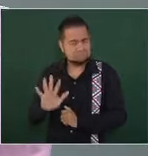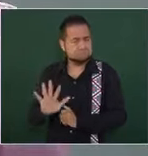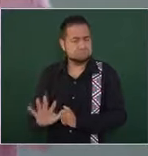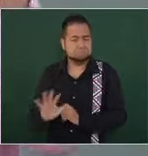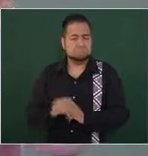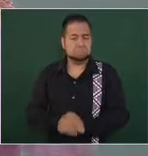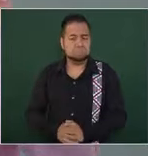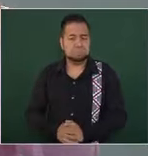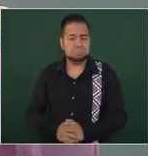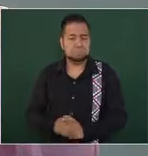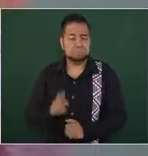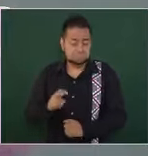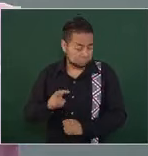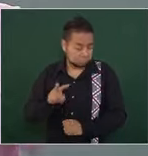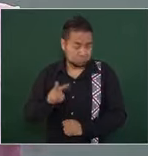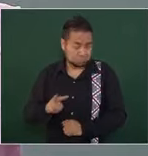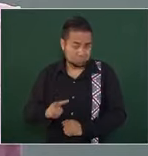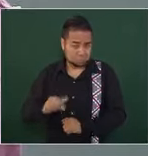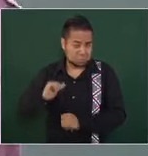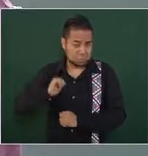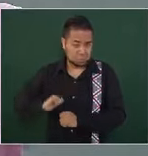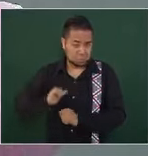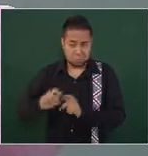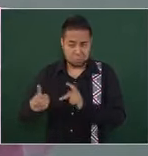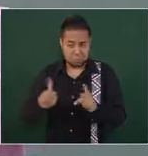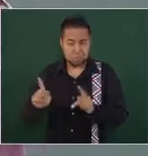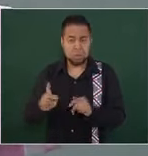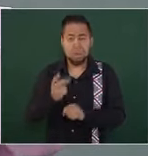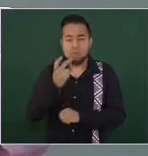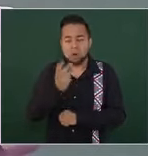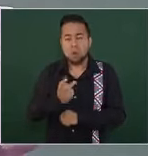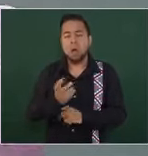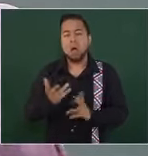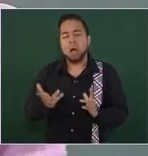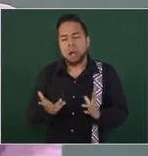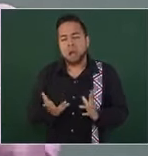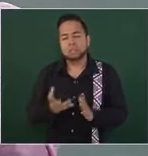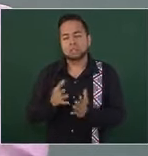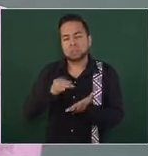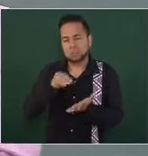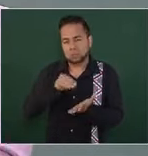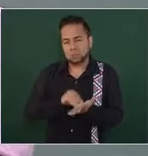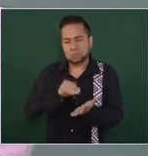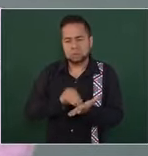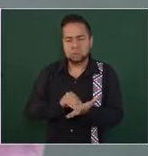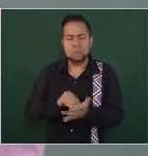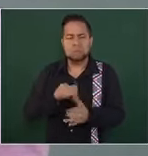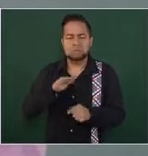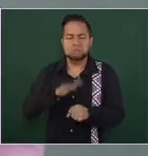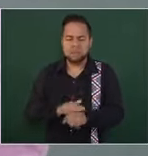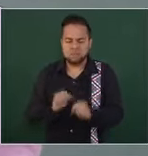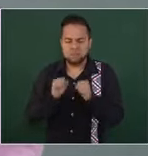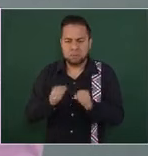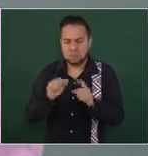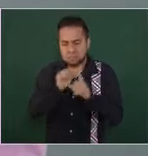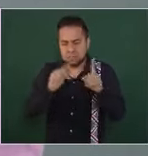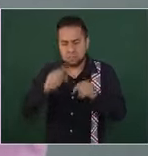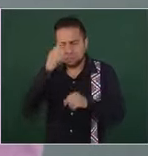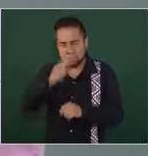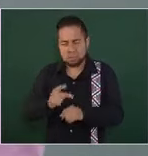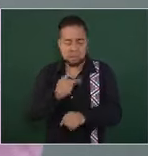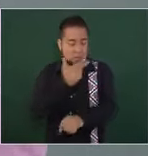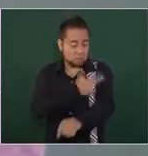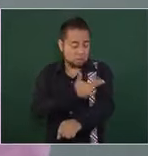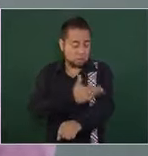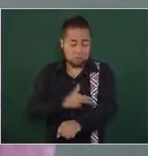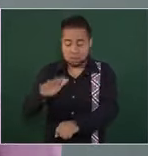eso viene de lejos por eso todavía podemos decir que la mayor riqueza de México es la honestidad